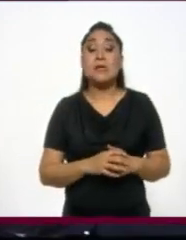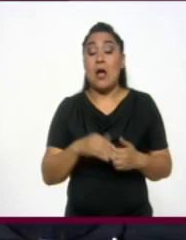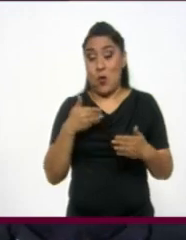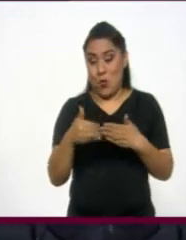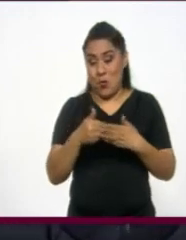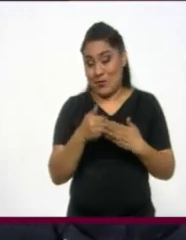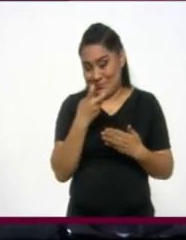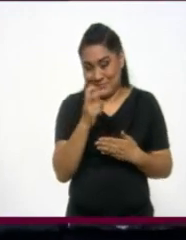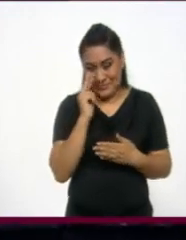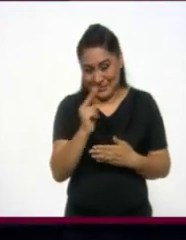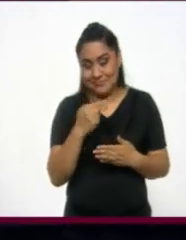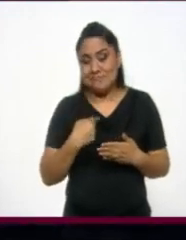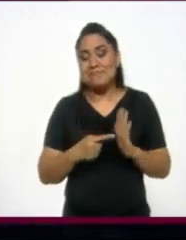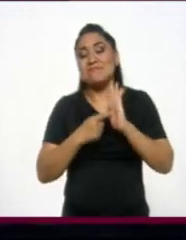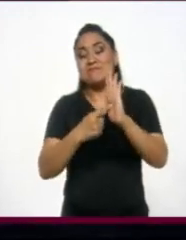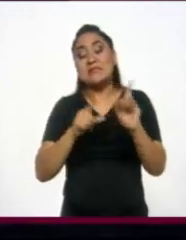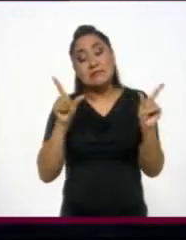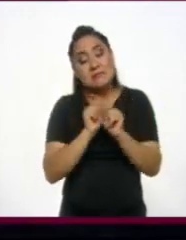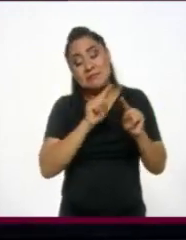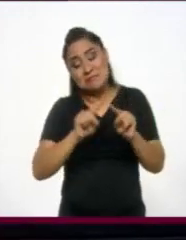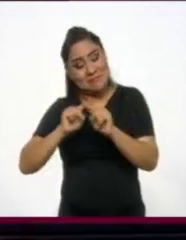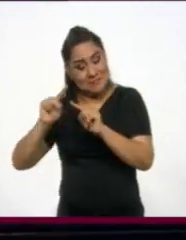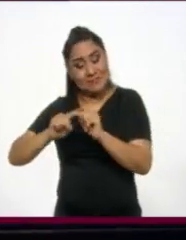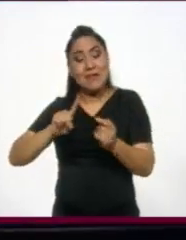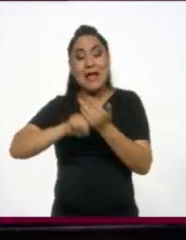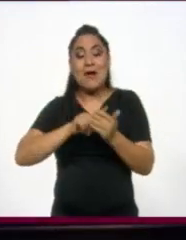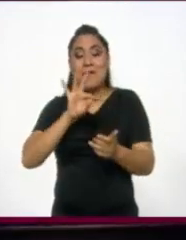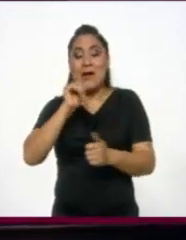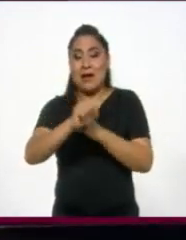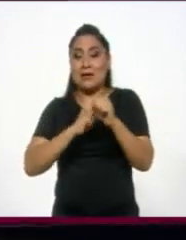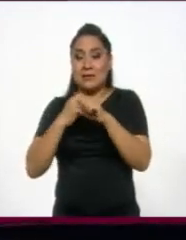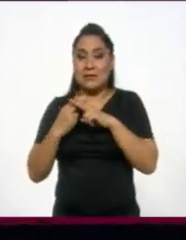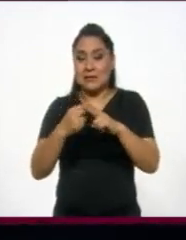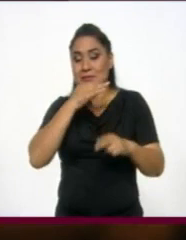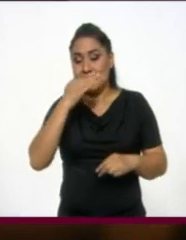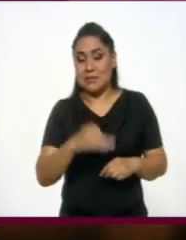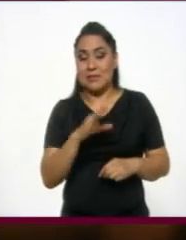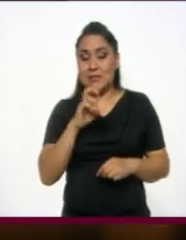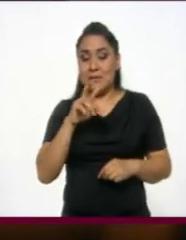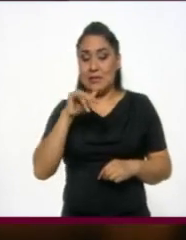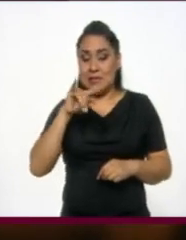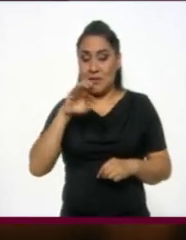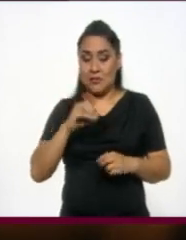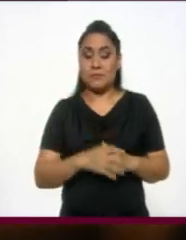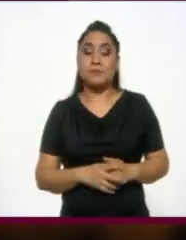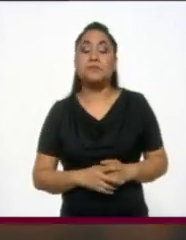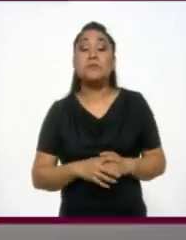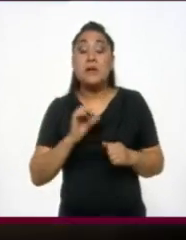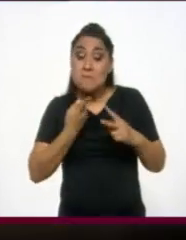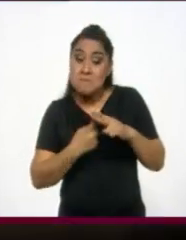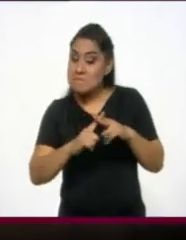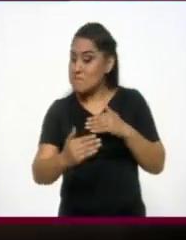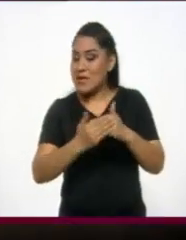este marco, les presento el resumen de lo más importante hasta el momento aquí en la 46ª edición del Cervantino. El inicio del